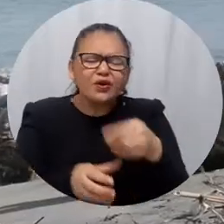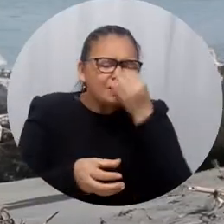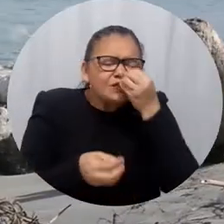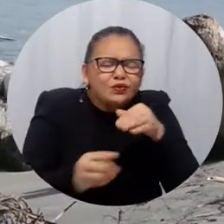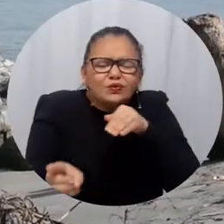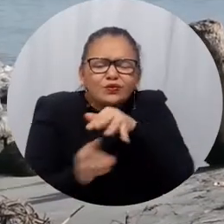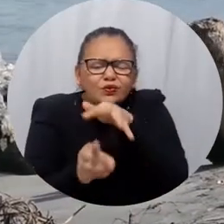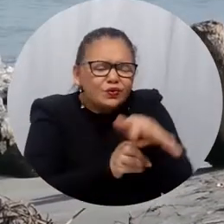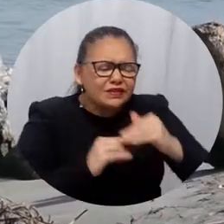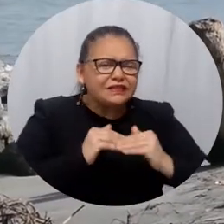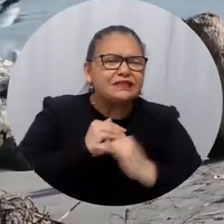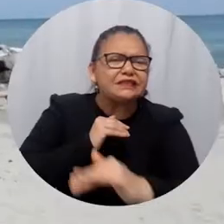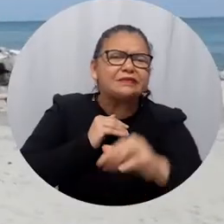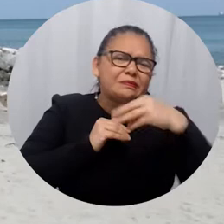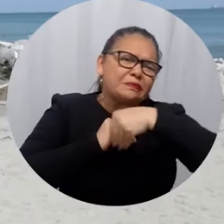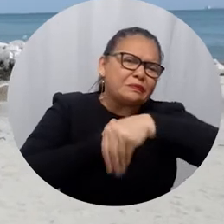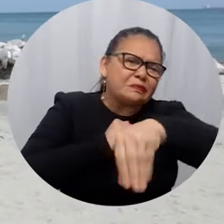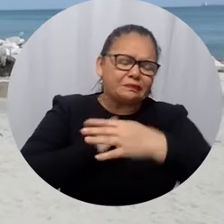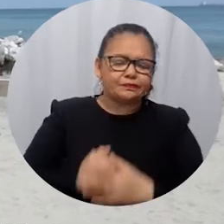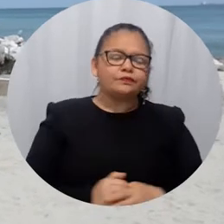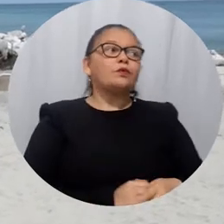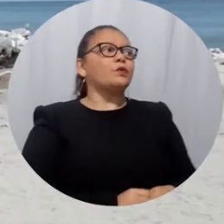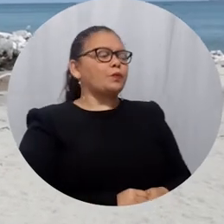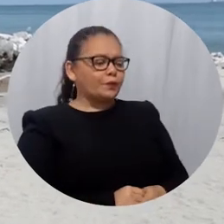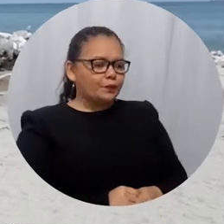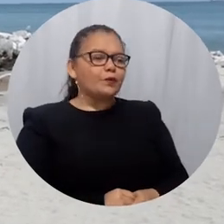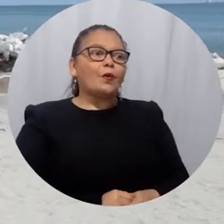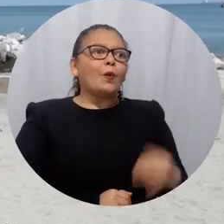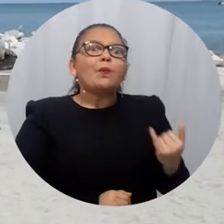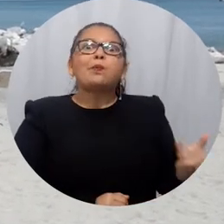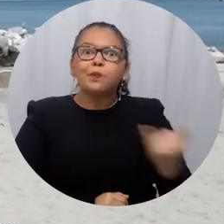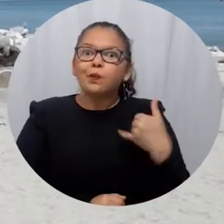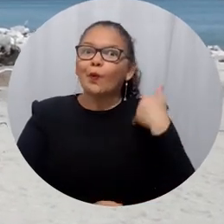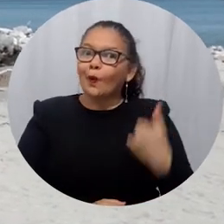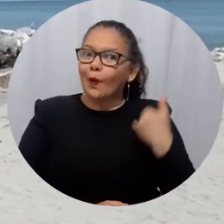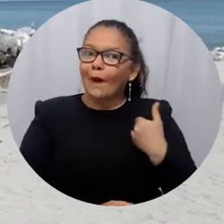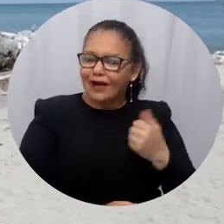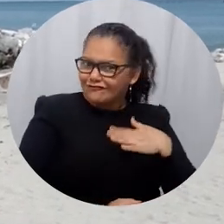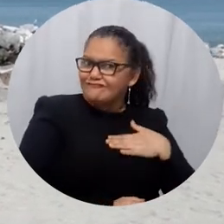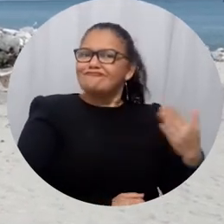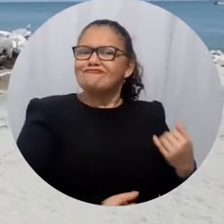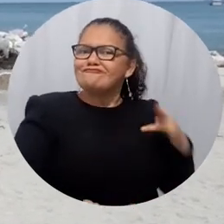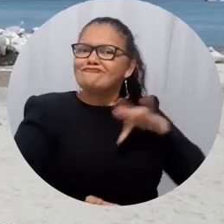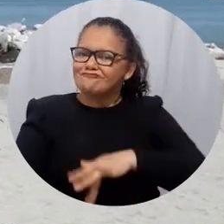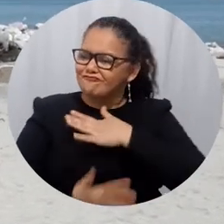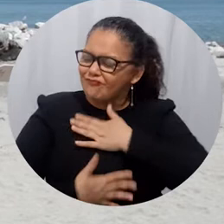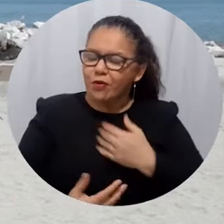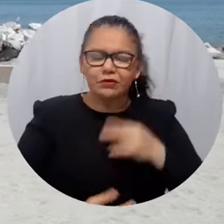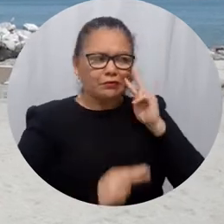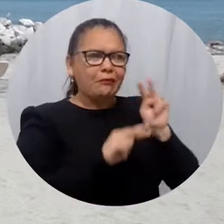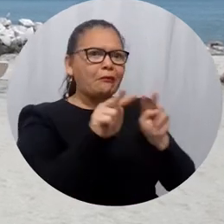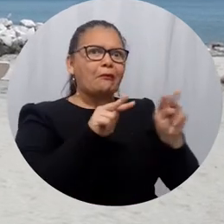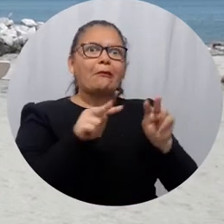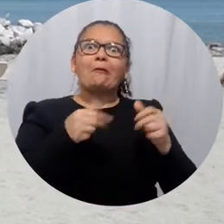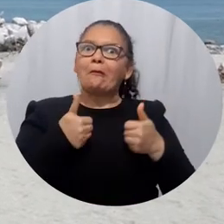contaminaban la orilla de la playa. Y el hecho de ver que la juventud se haya unido, se haya sumado para esto es bastante importante ya que